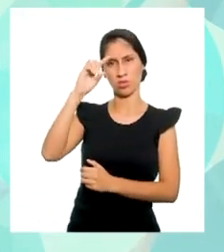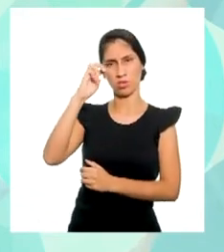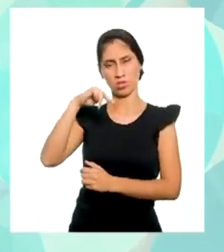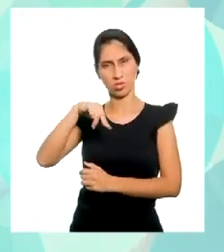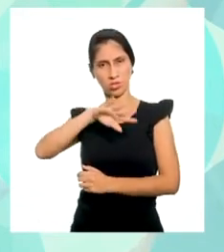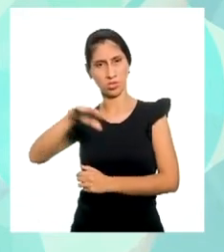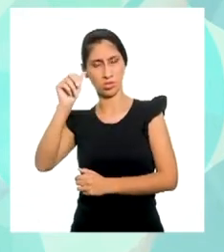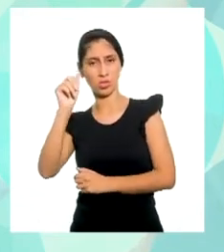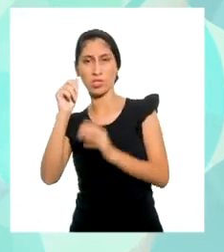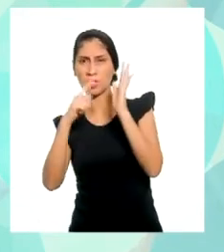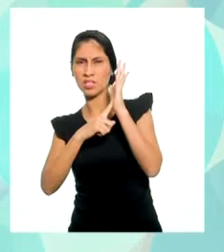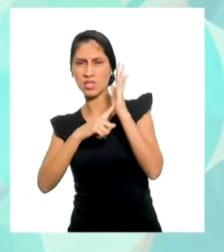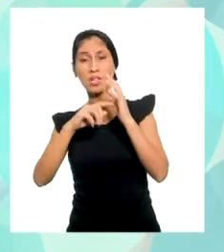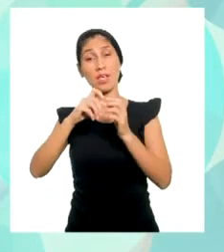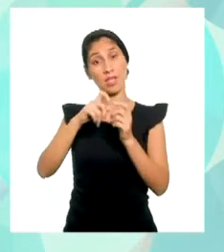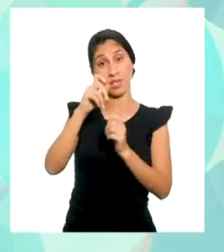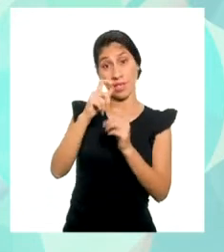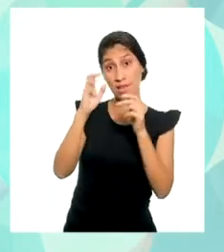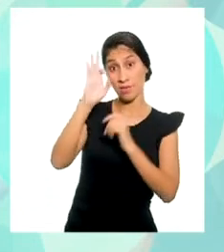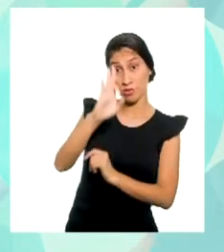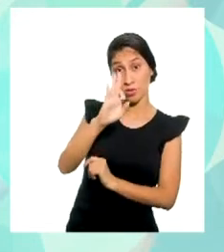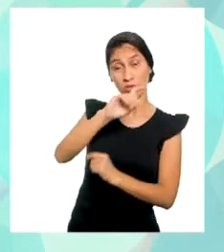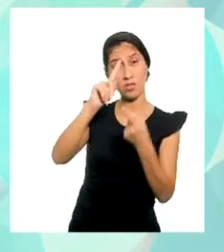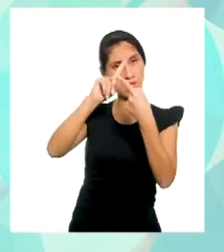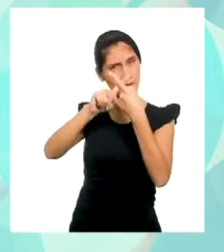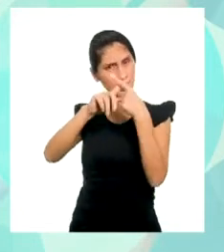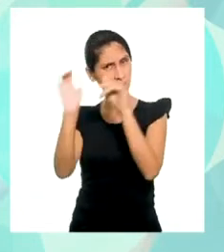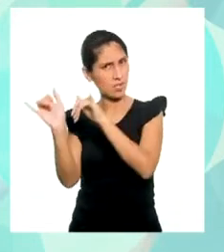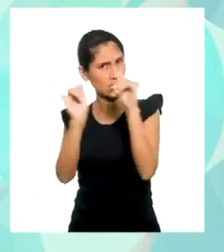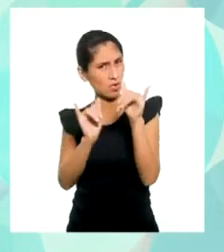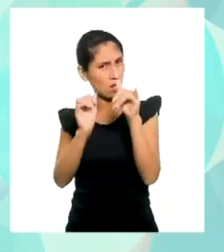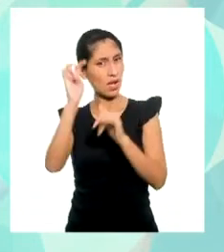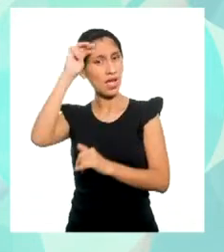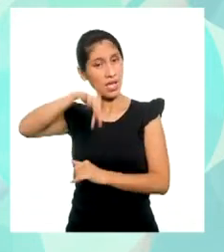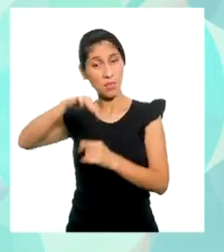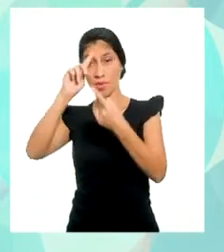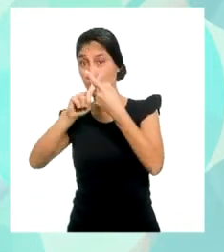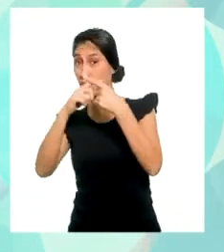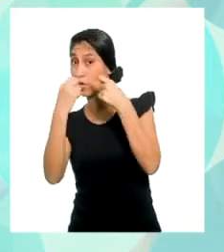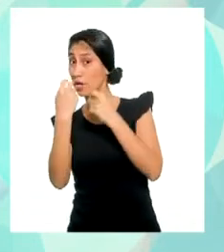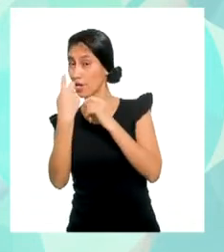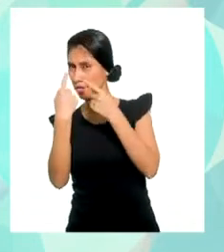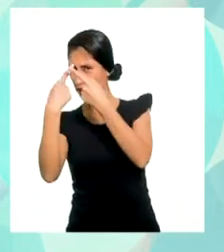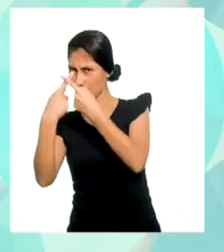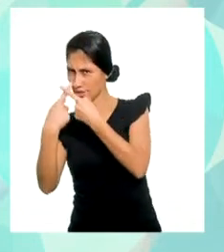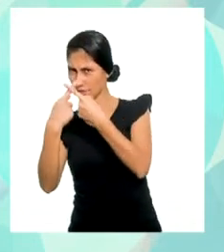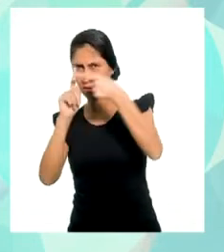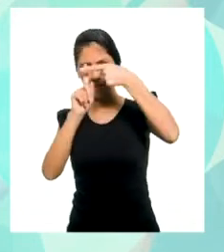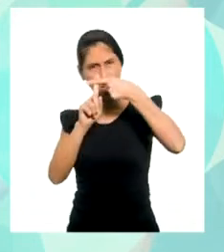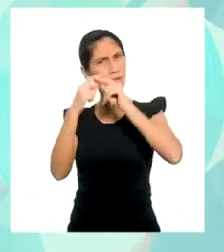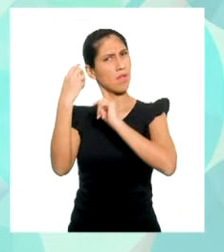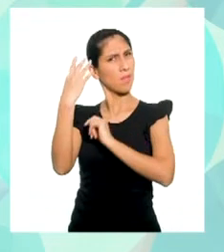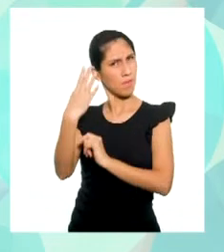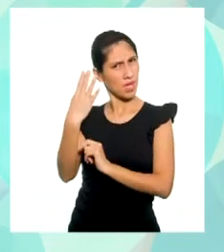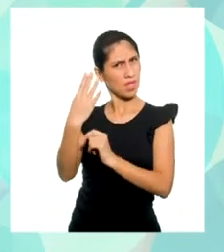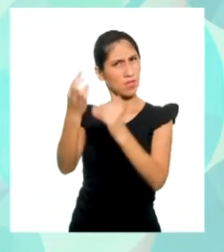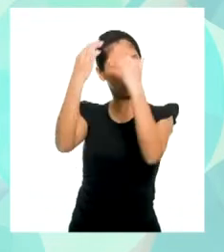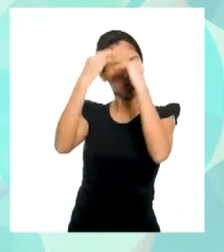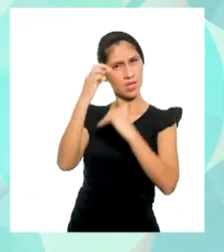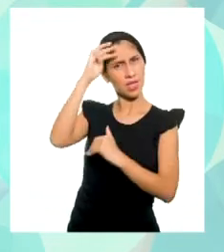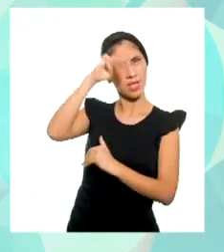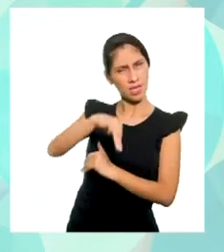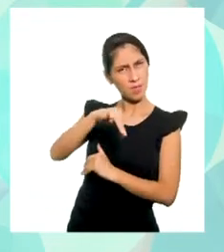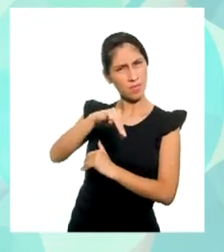forma. La función de X es igual a M por X más B, donde M